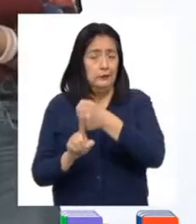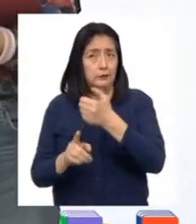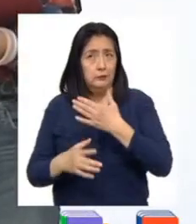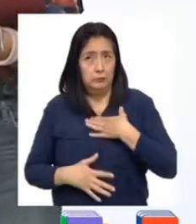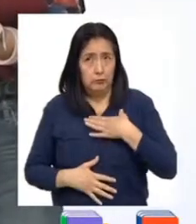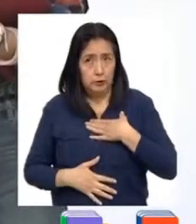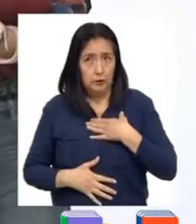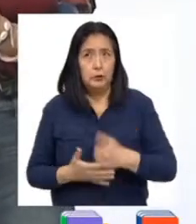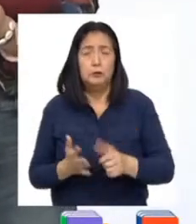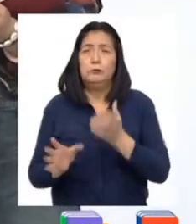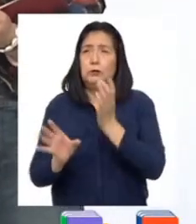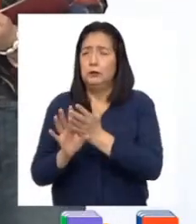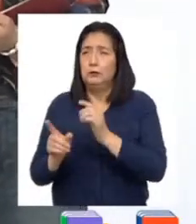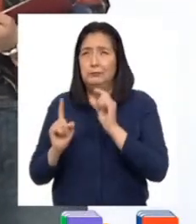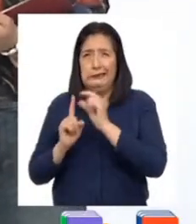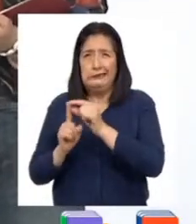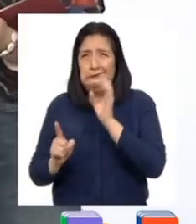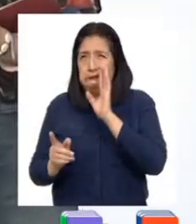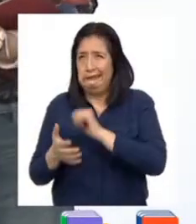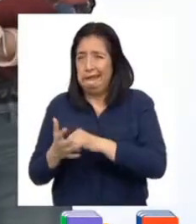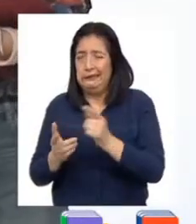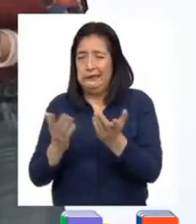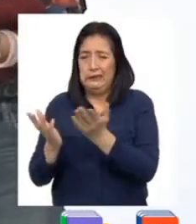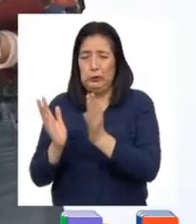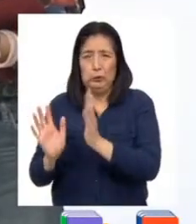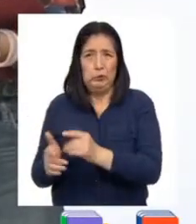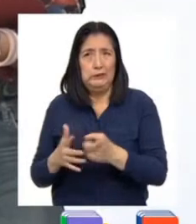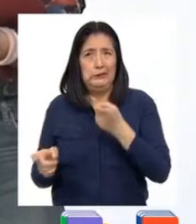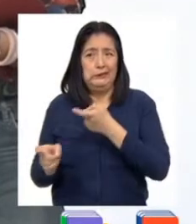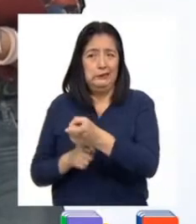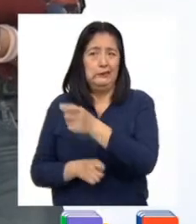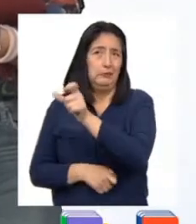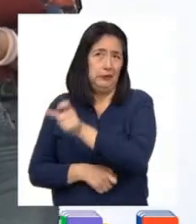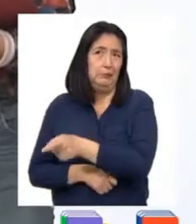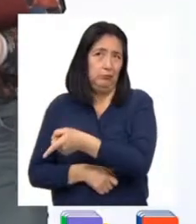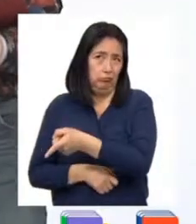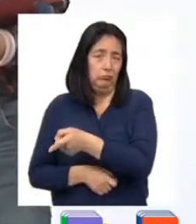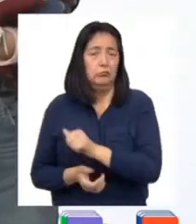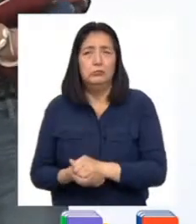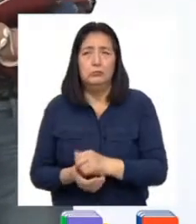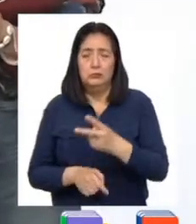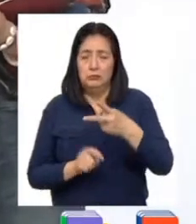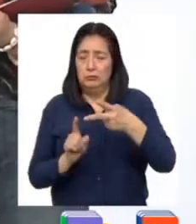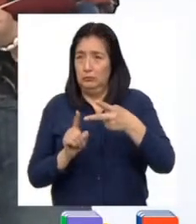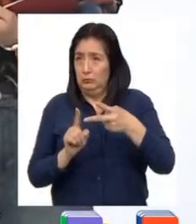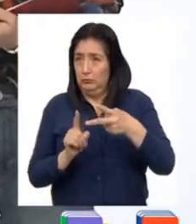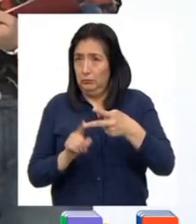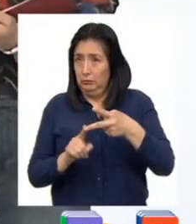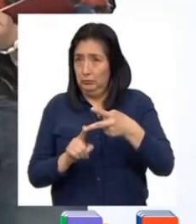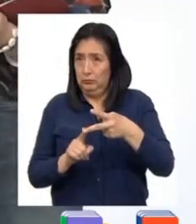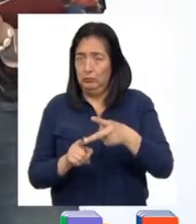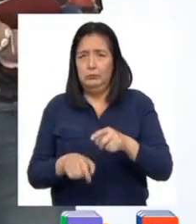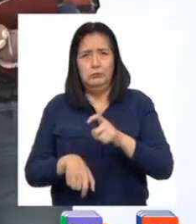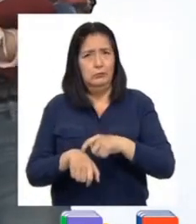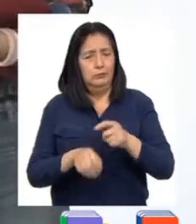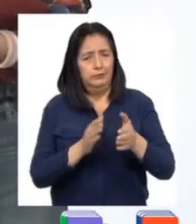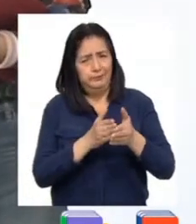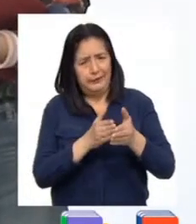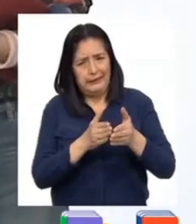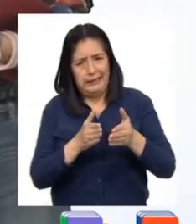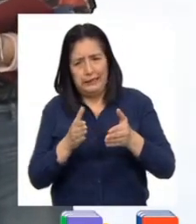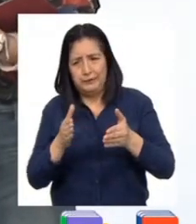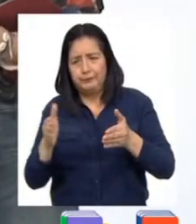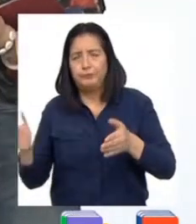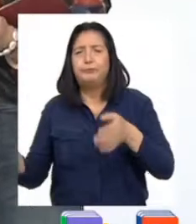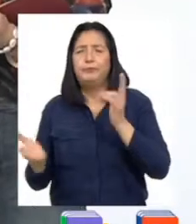psicológicas, verbales, entre estudiantes que afectan a la víctima. Punto 2. Se dañan a lo largo del tiempo, es decir, se